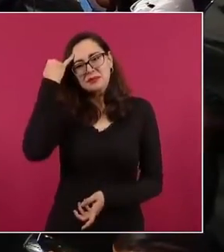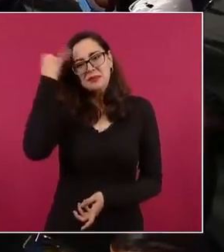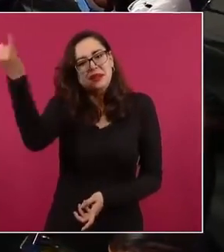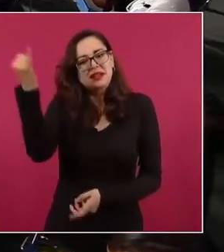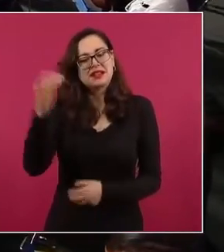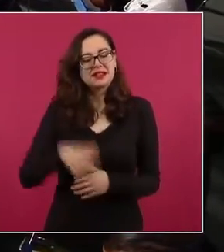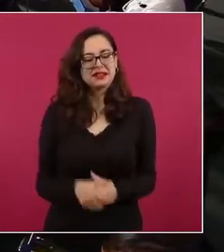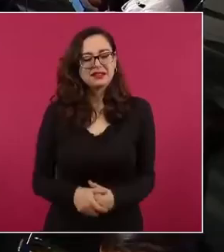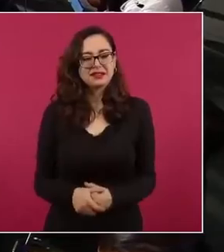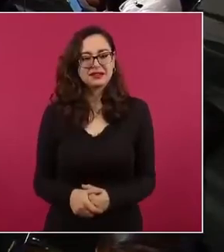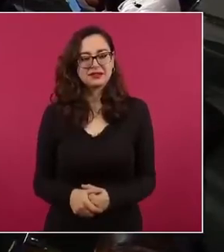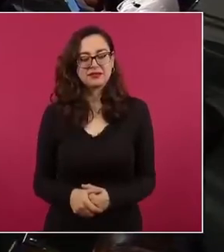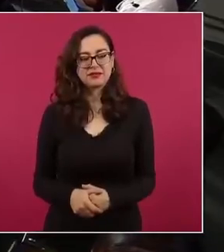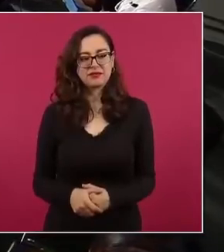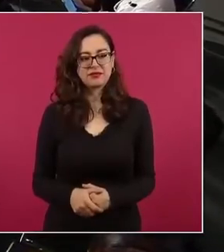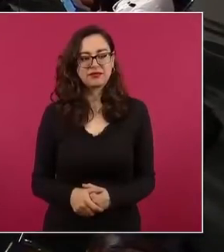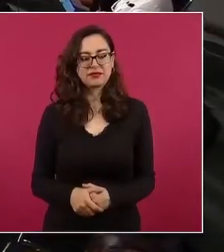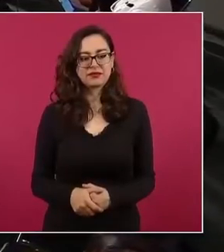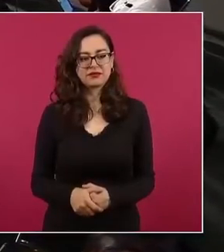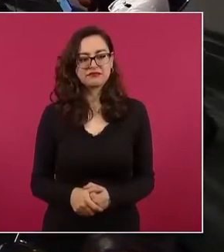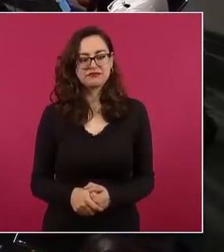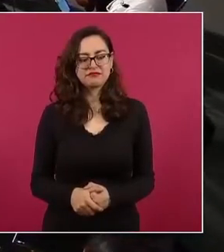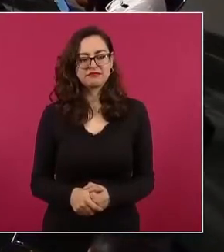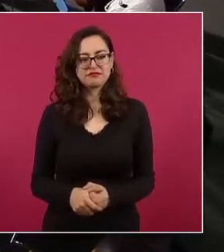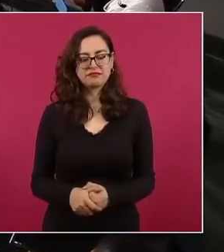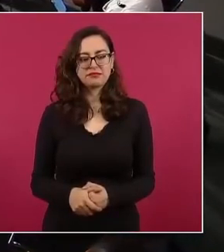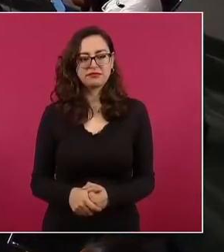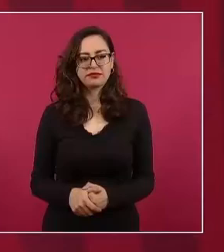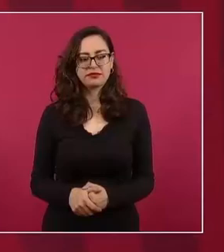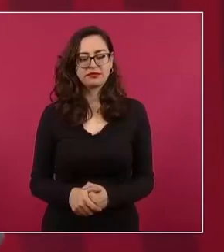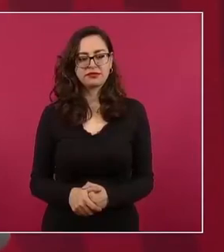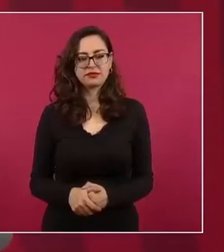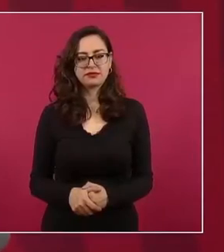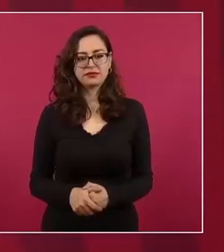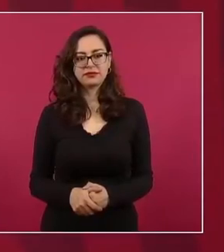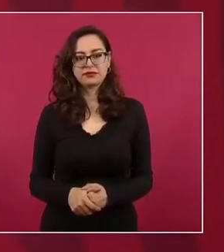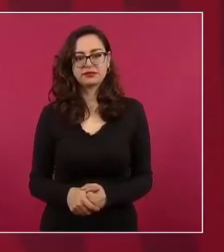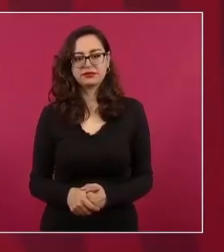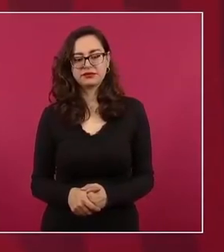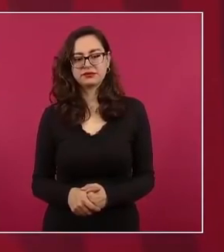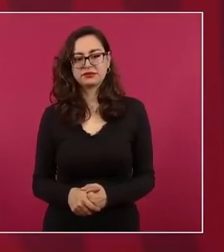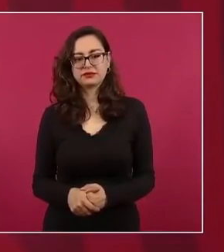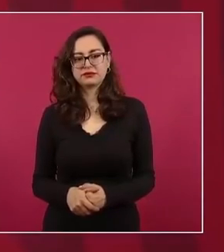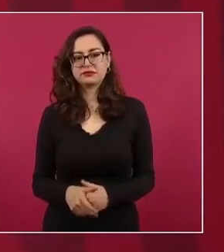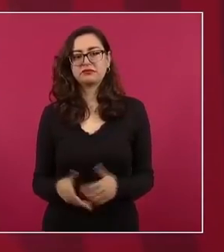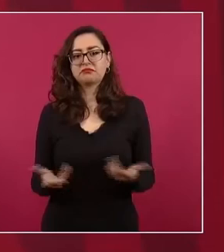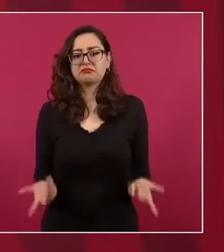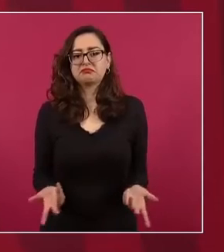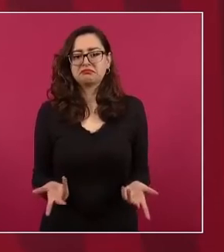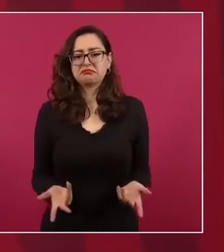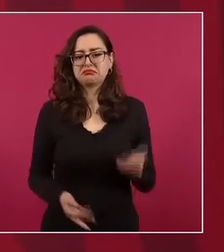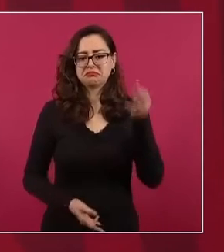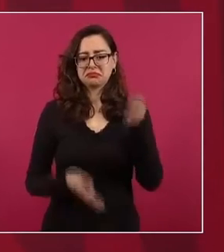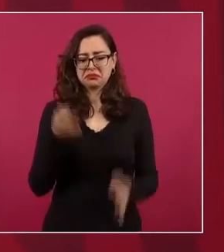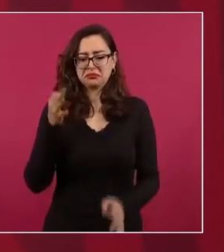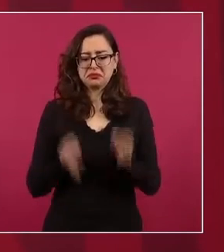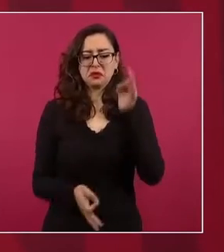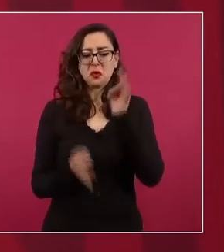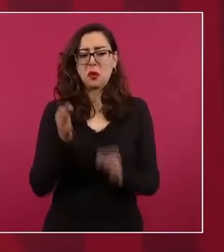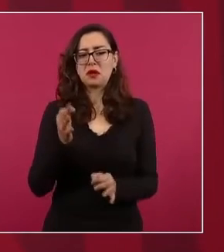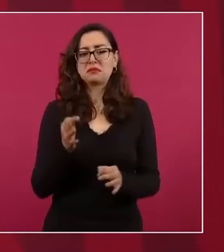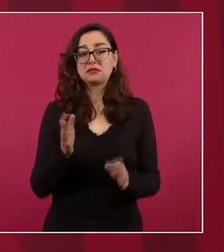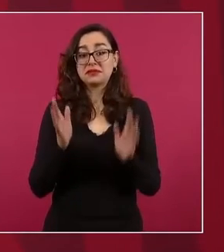Los jueces liberarían a diestra y siniestra. Si ya lo hacen,